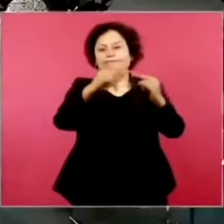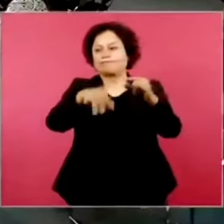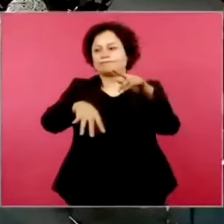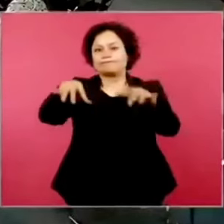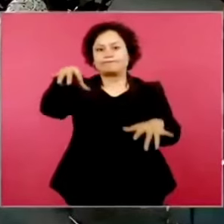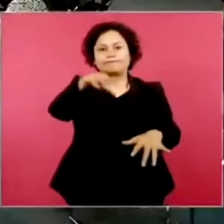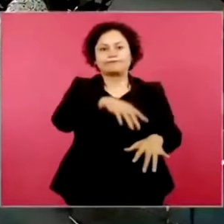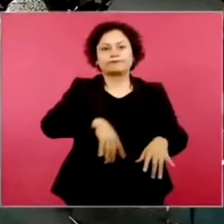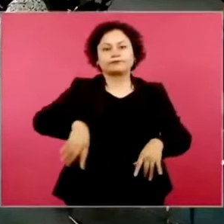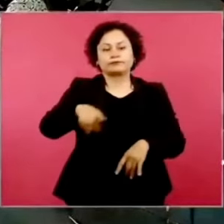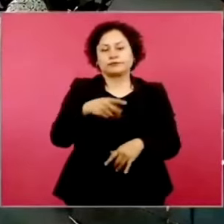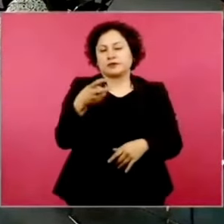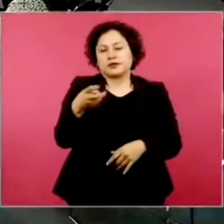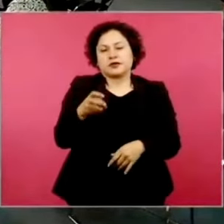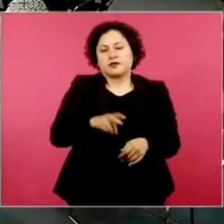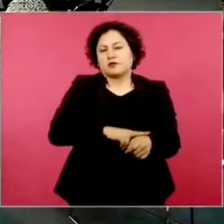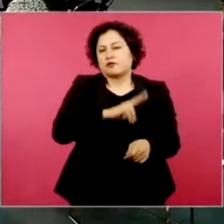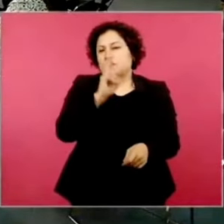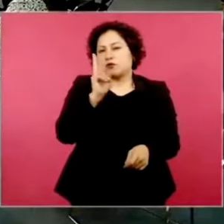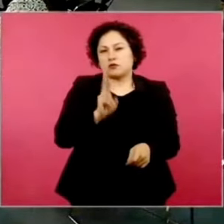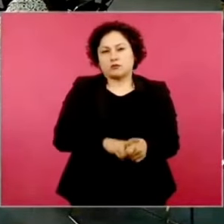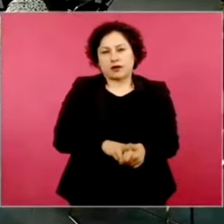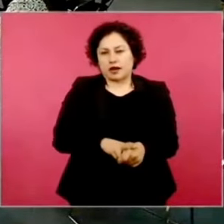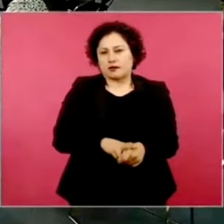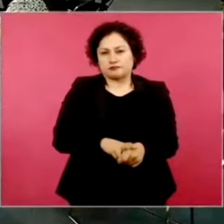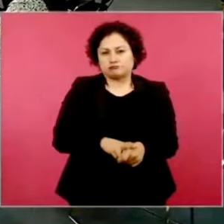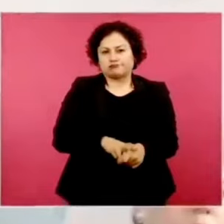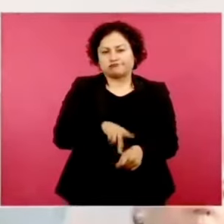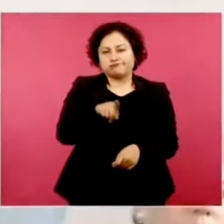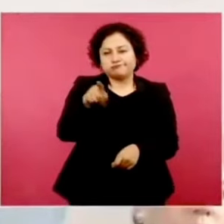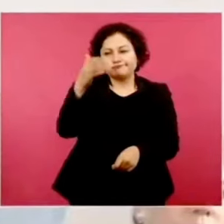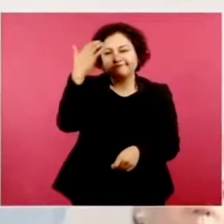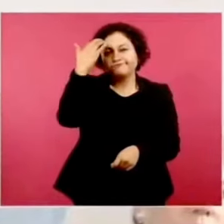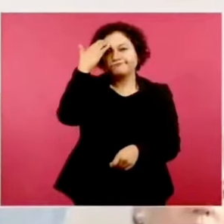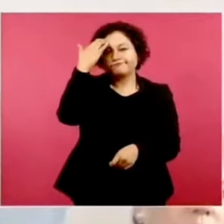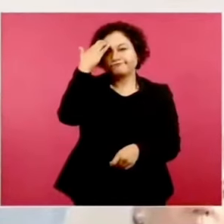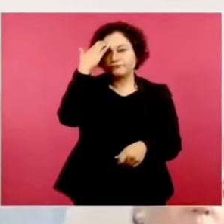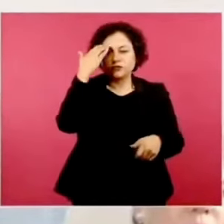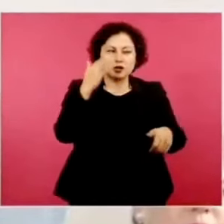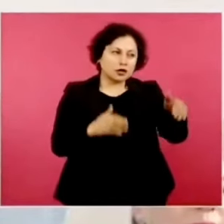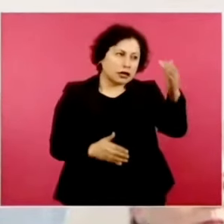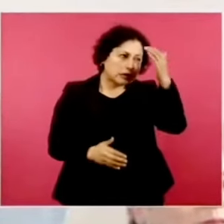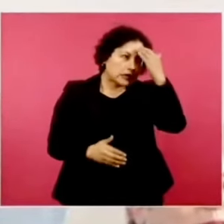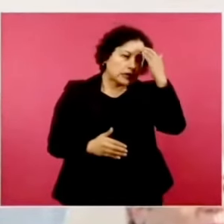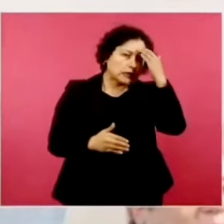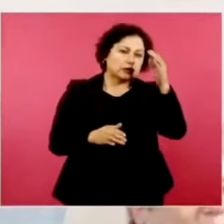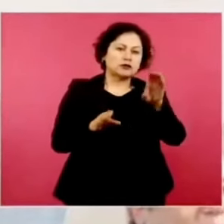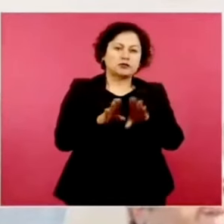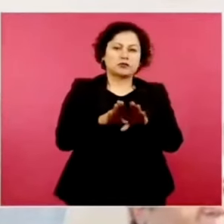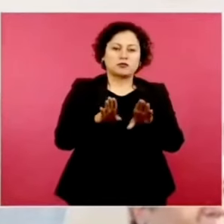Eso se da uno cuenta, que lo están a uno ya lampareando.